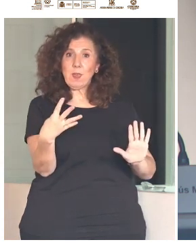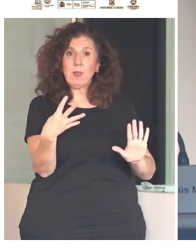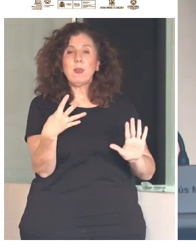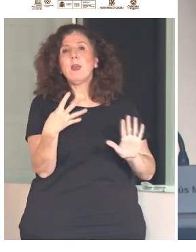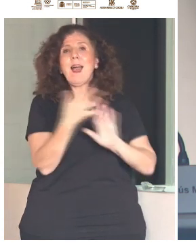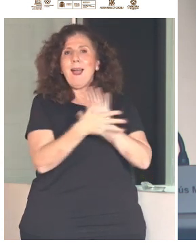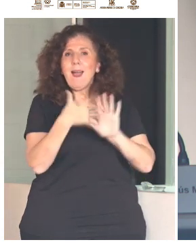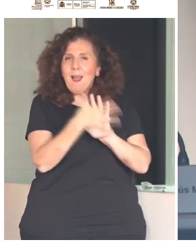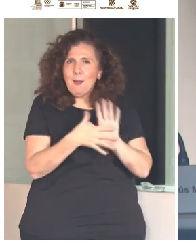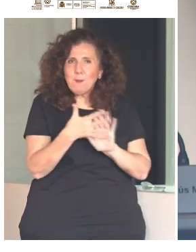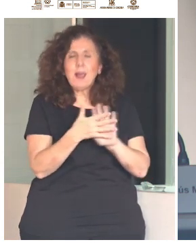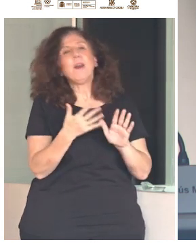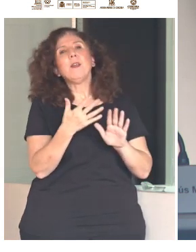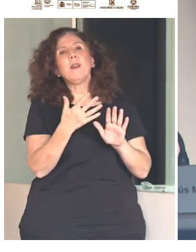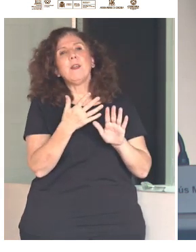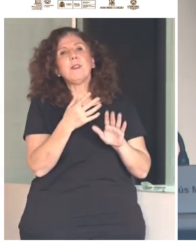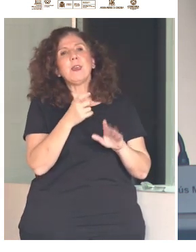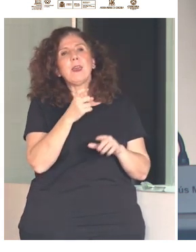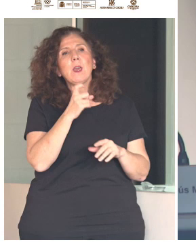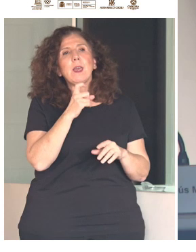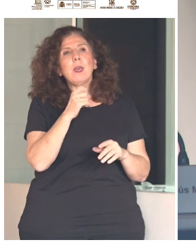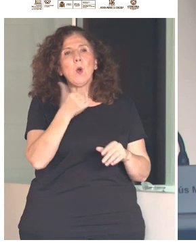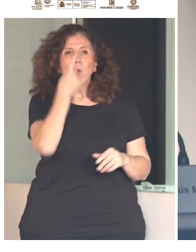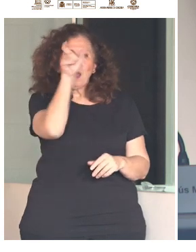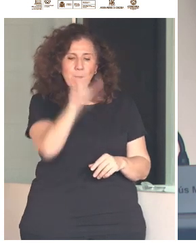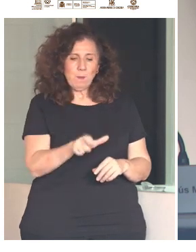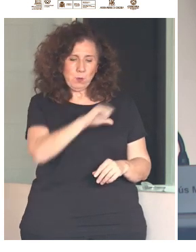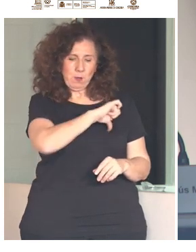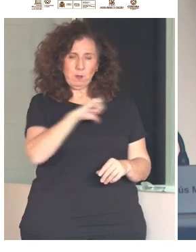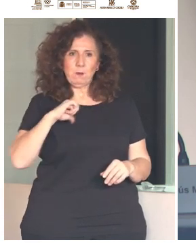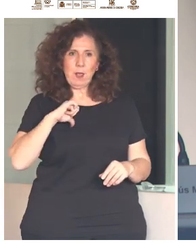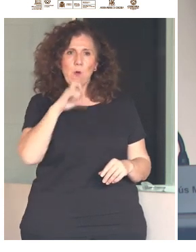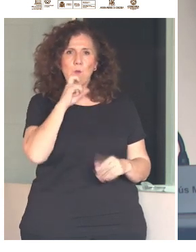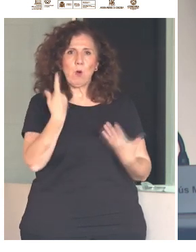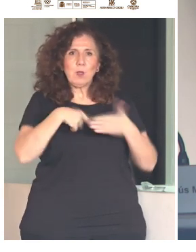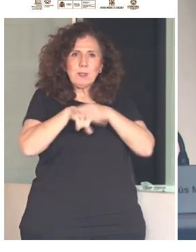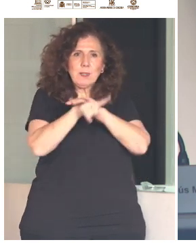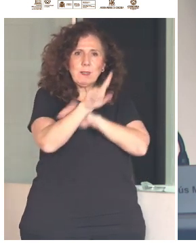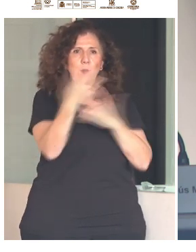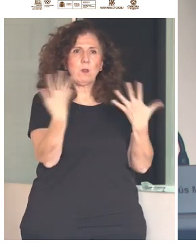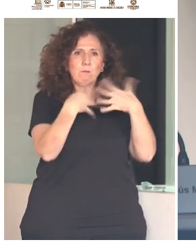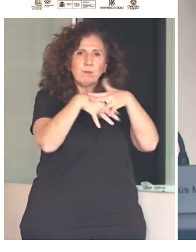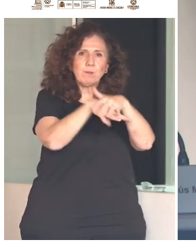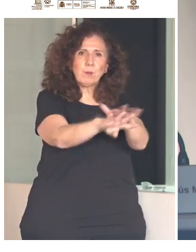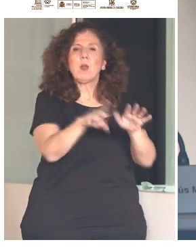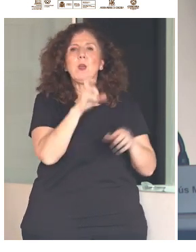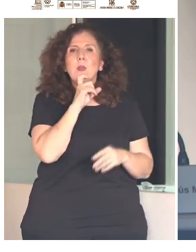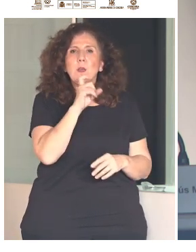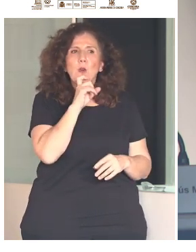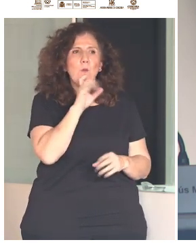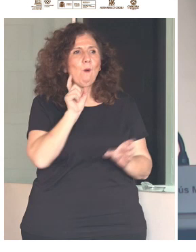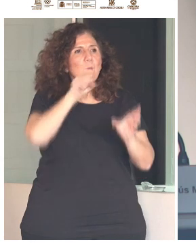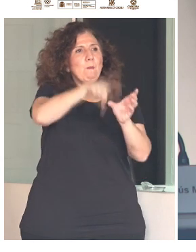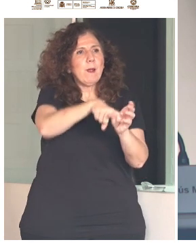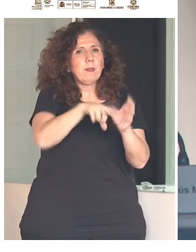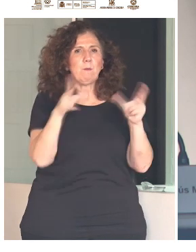interdependencia, del desarrollo personal de un individuo y del aspecto social de formar parte de una comunidad.